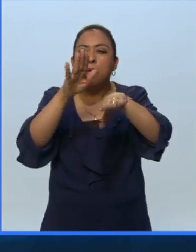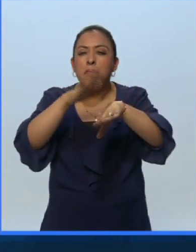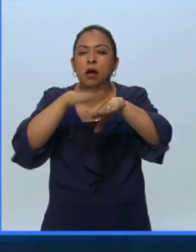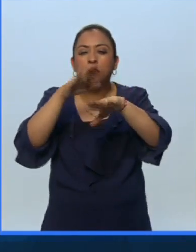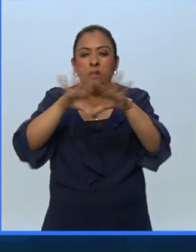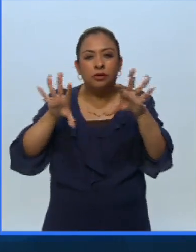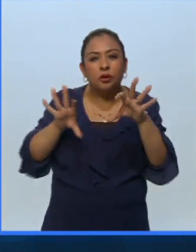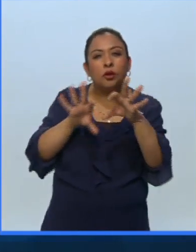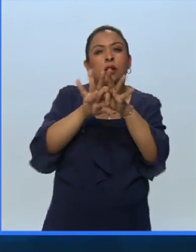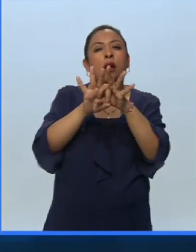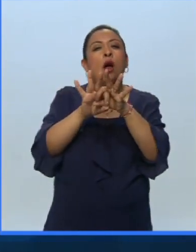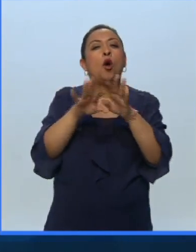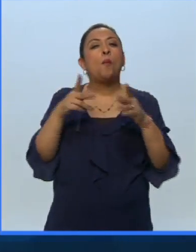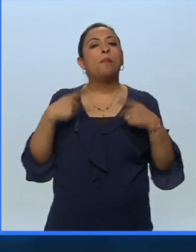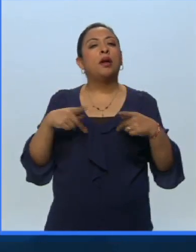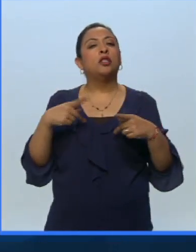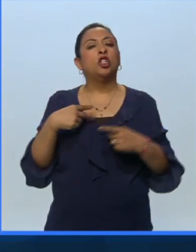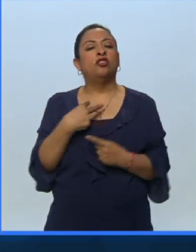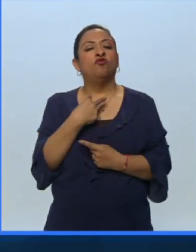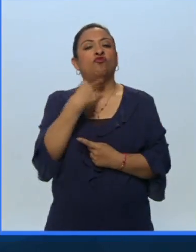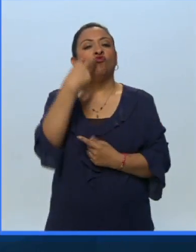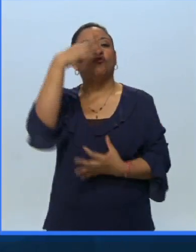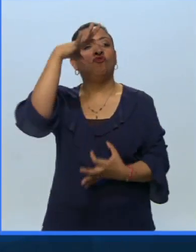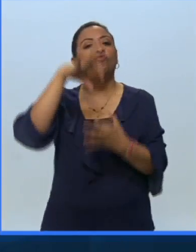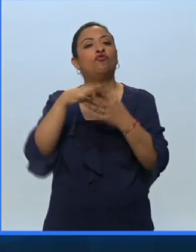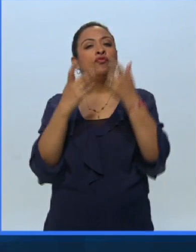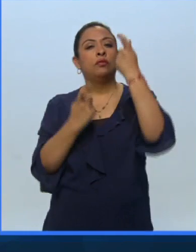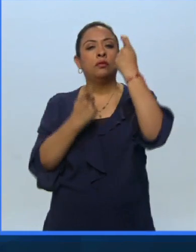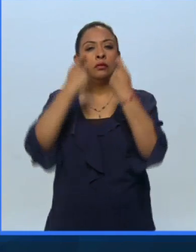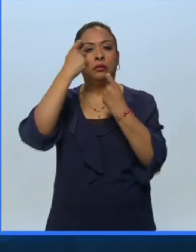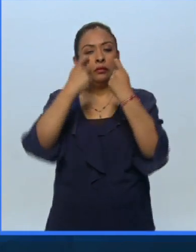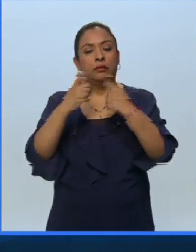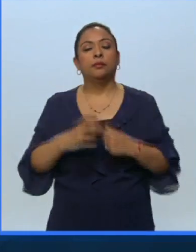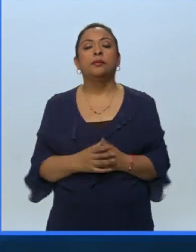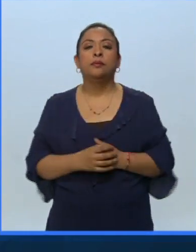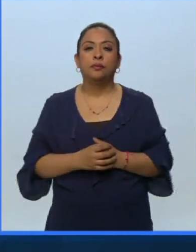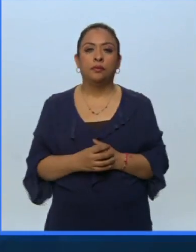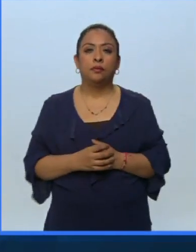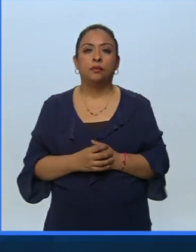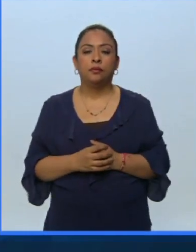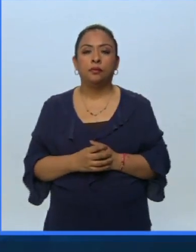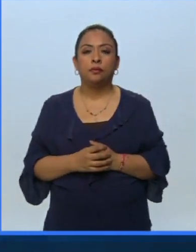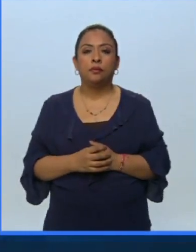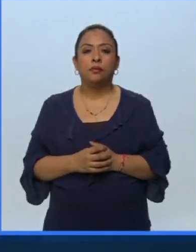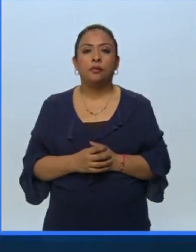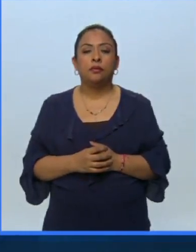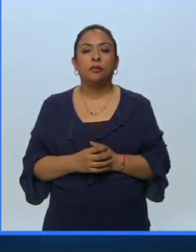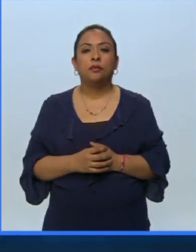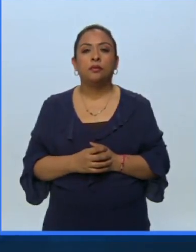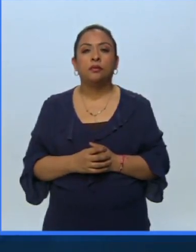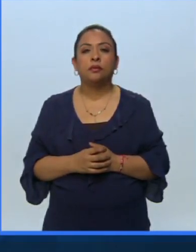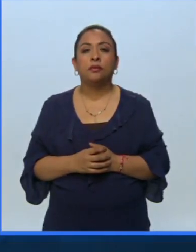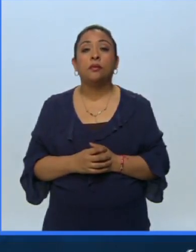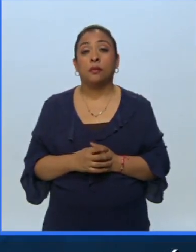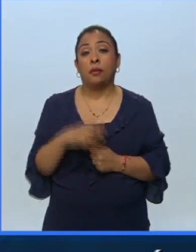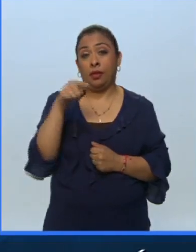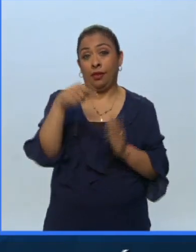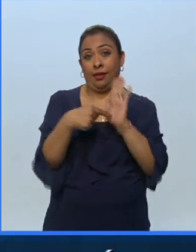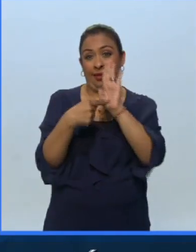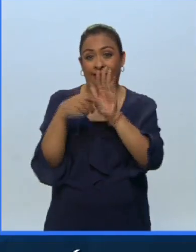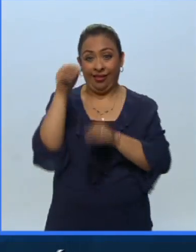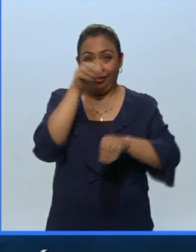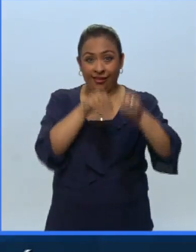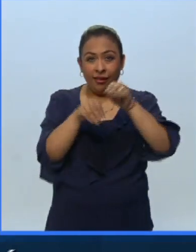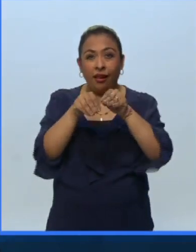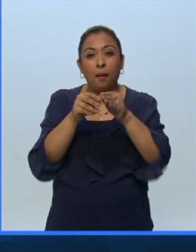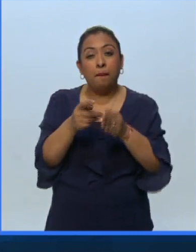en el interior de los palabras y acompañamos también la declamación de los gestos. Este montaje apoyado